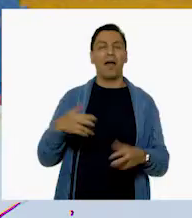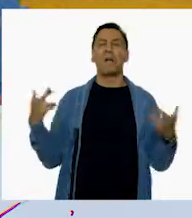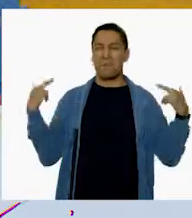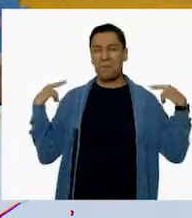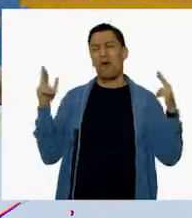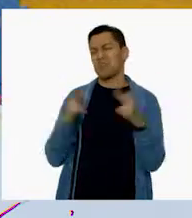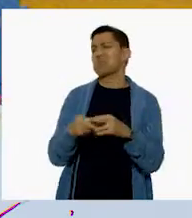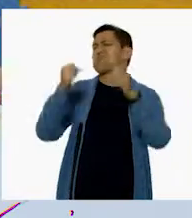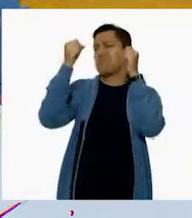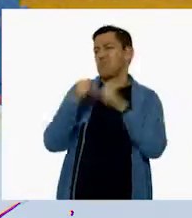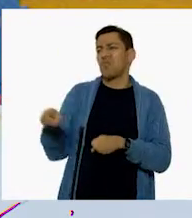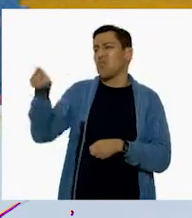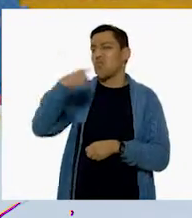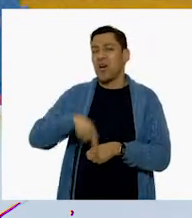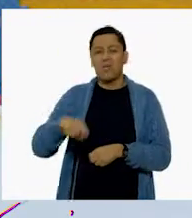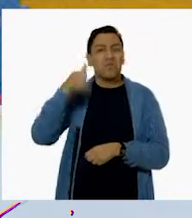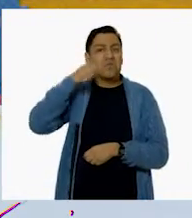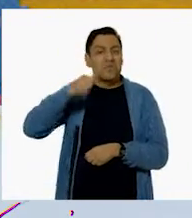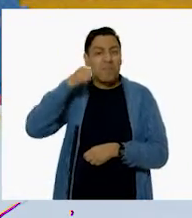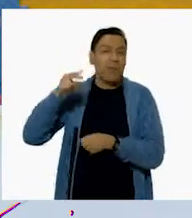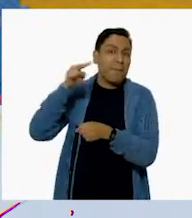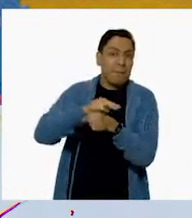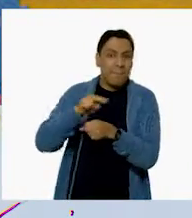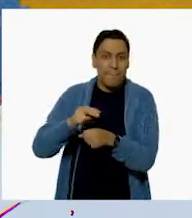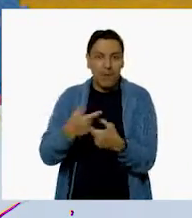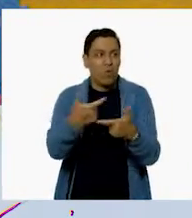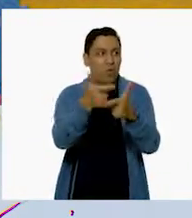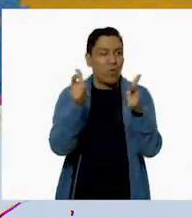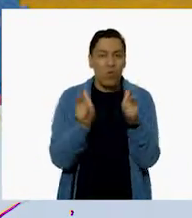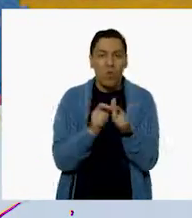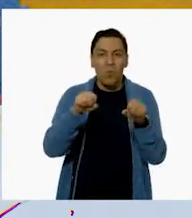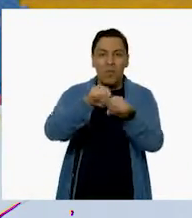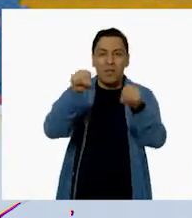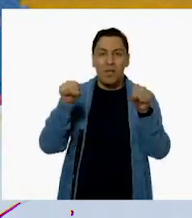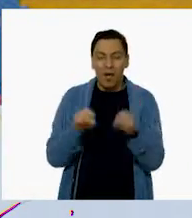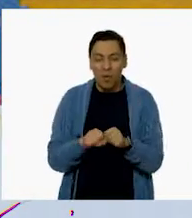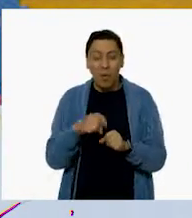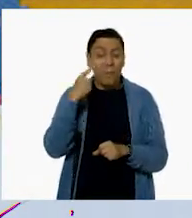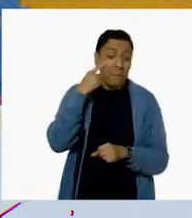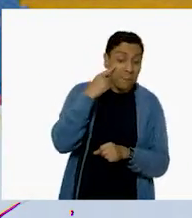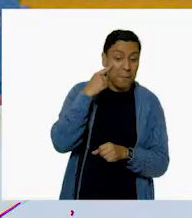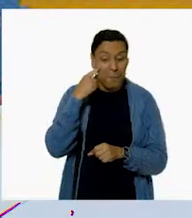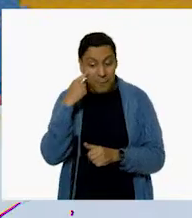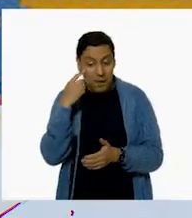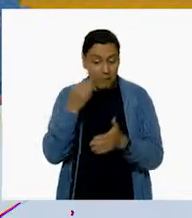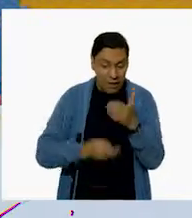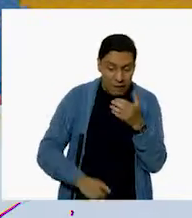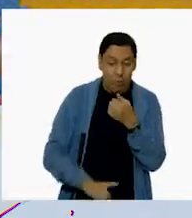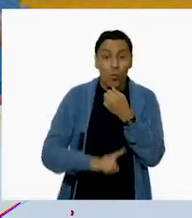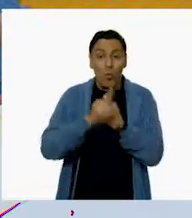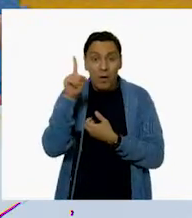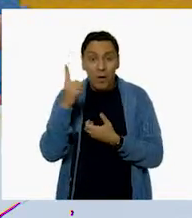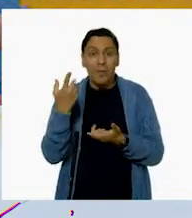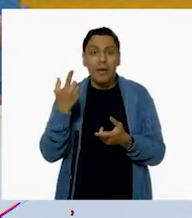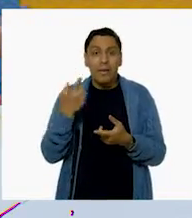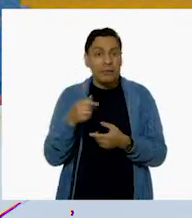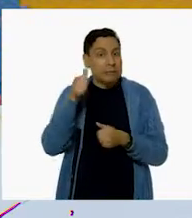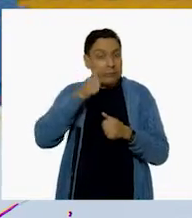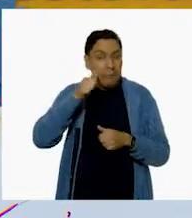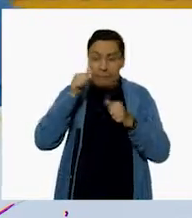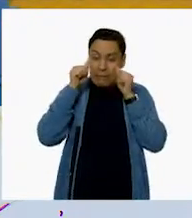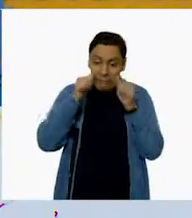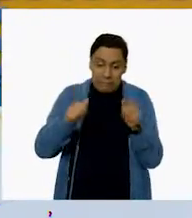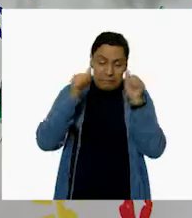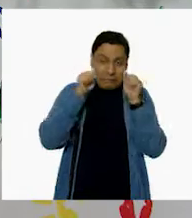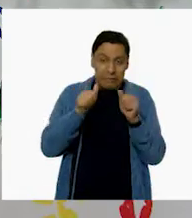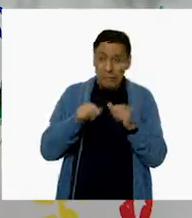maestras. Ellas siempre están al pendiente del grupo y, pues, ven si alguien tiene algún problema. Siempre están atentas,